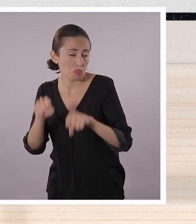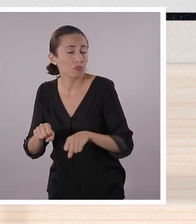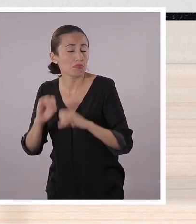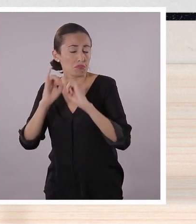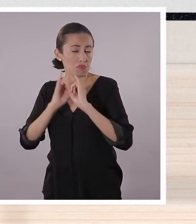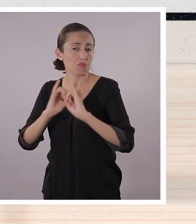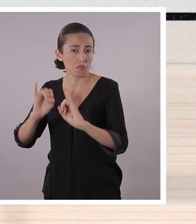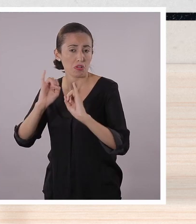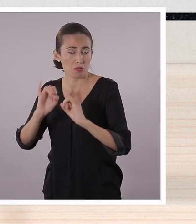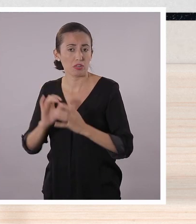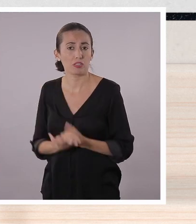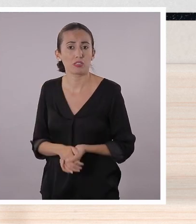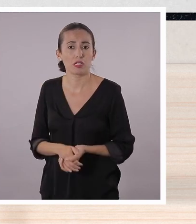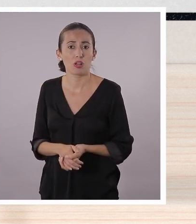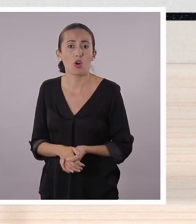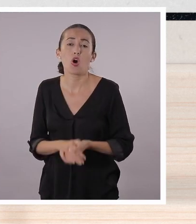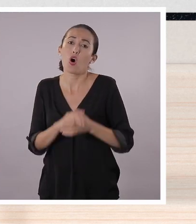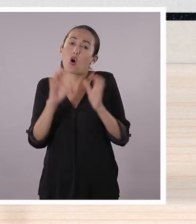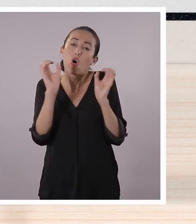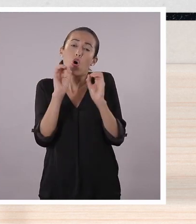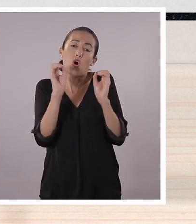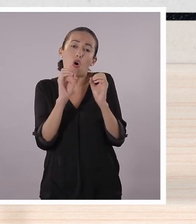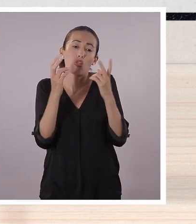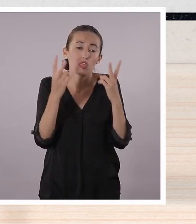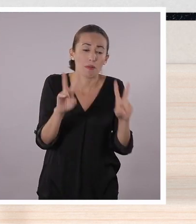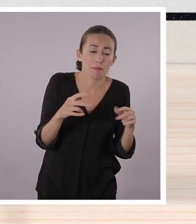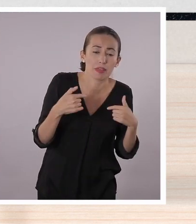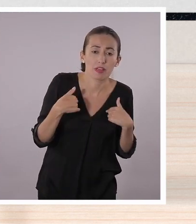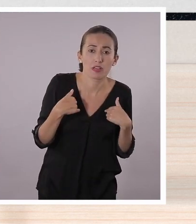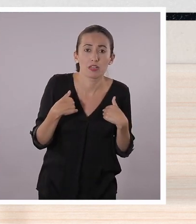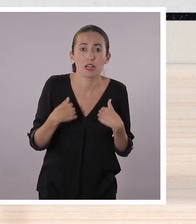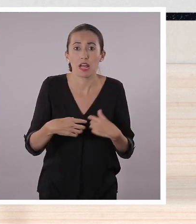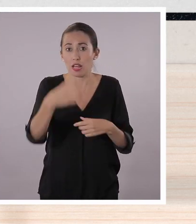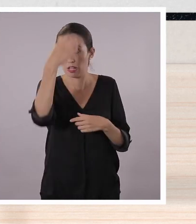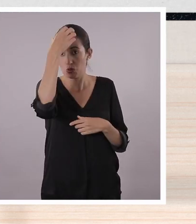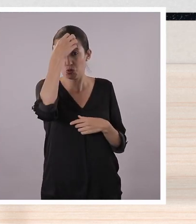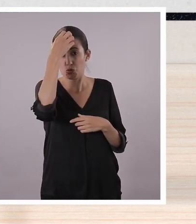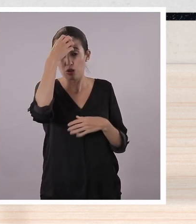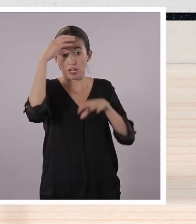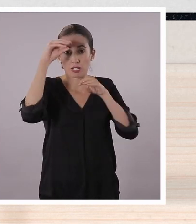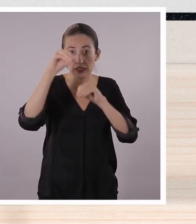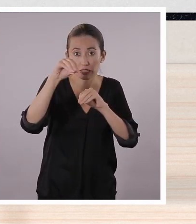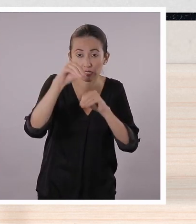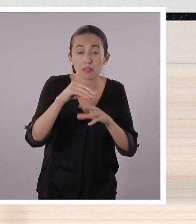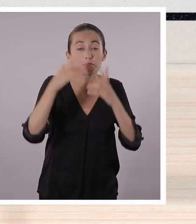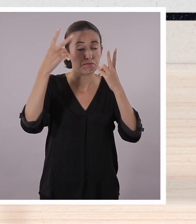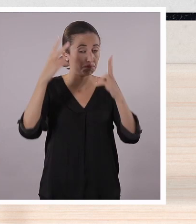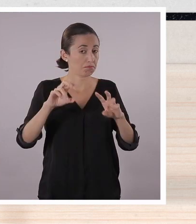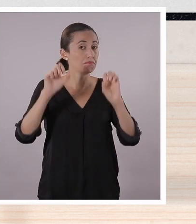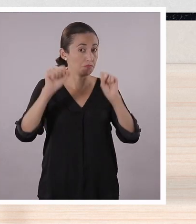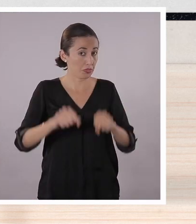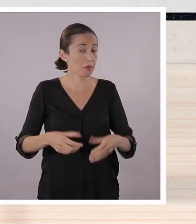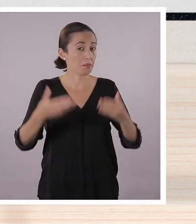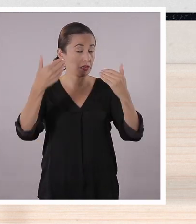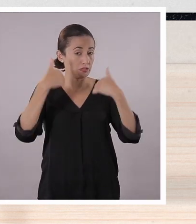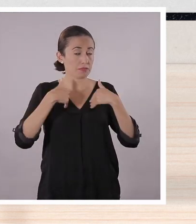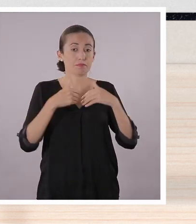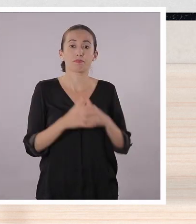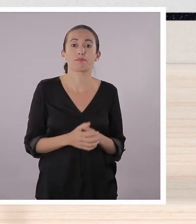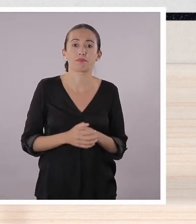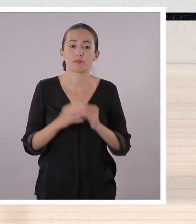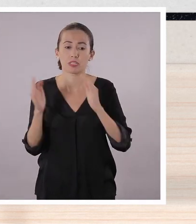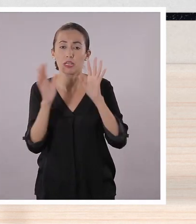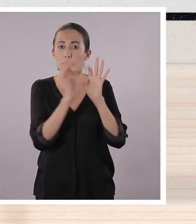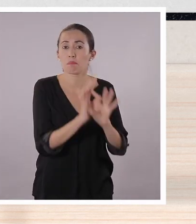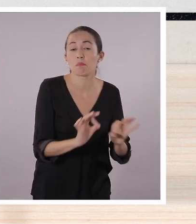Sí, muy bien, los medios de comunicación nos entretienen. ¿Otro objetivo será educar? Exacto, los medios de comunicación también